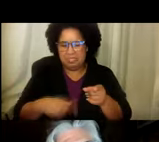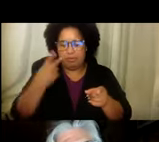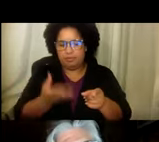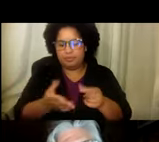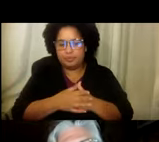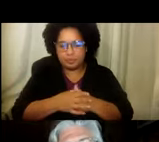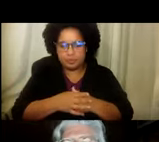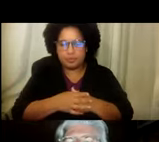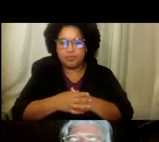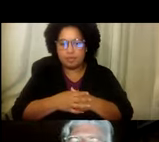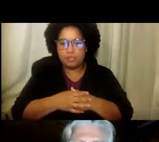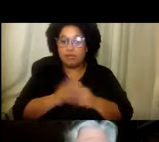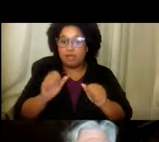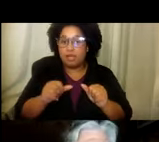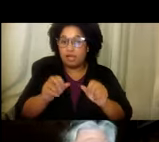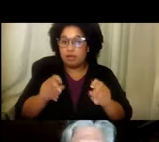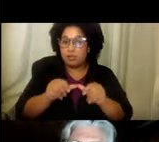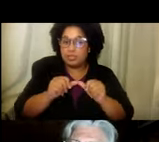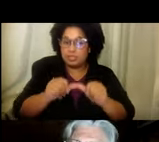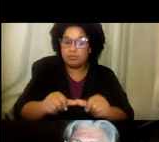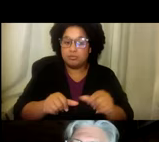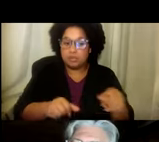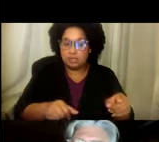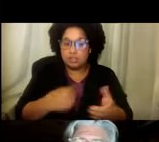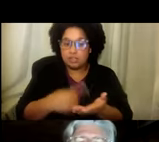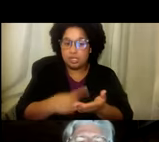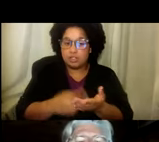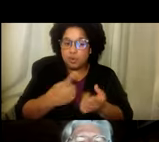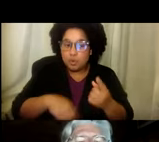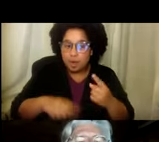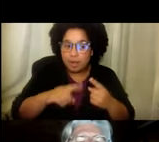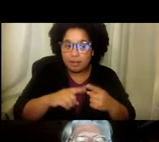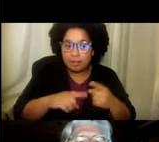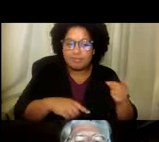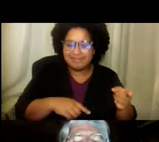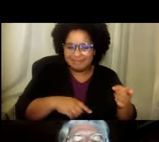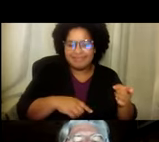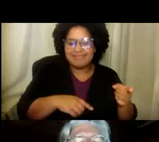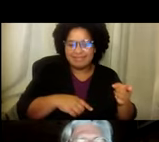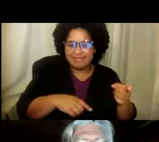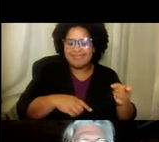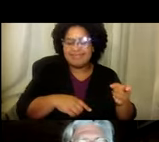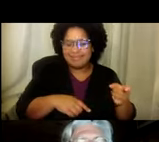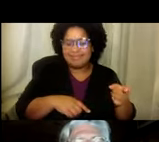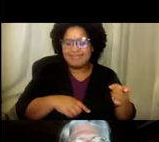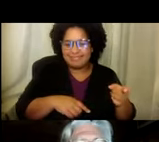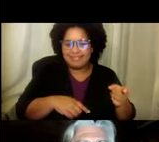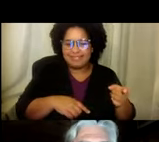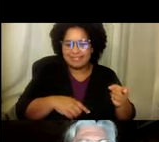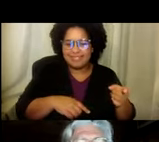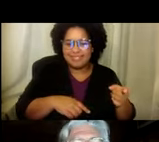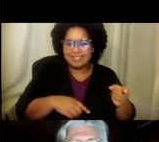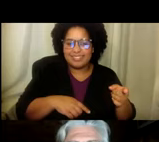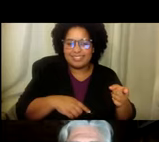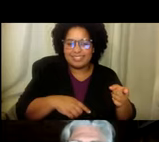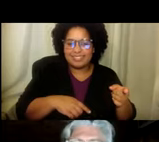Punto. Org. Y tendremos. Todavía. Oportunidad. De continuar. Con esta conversación. De ese papel. Que va cambiando.